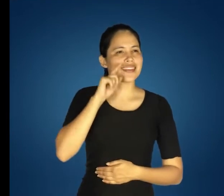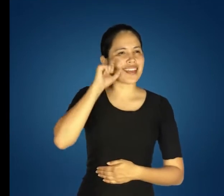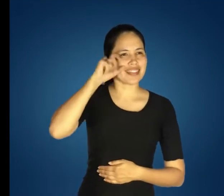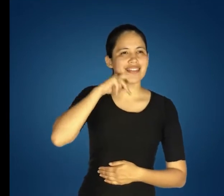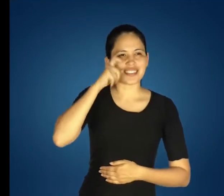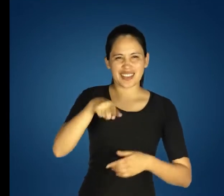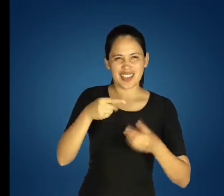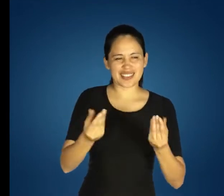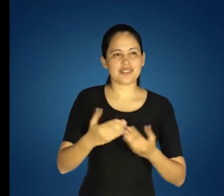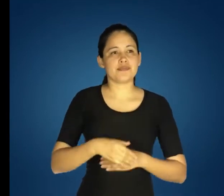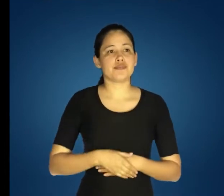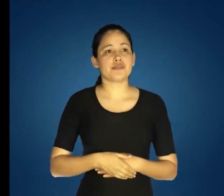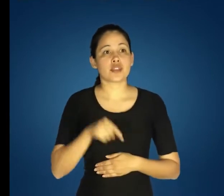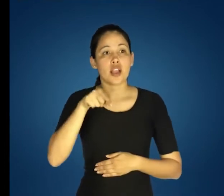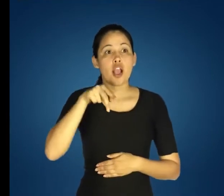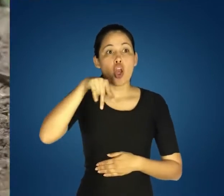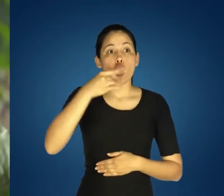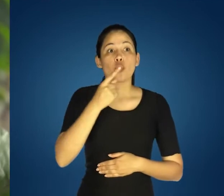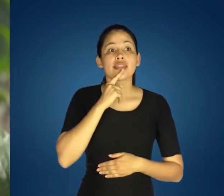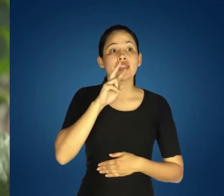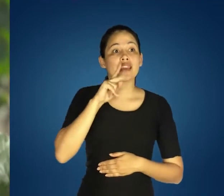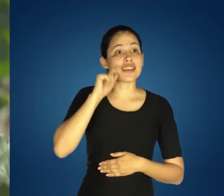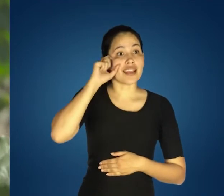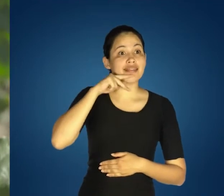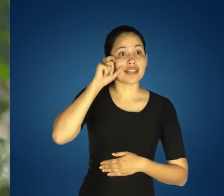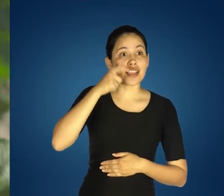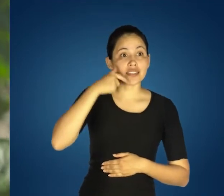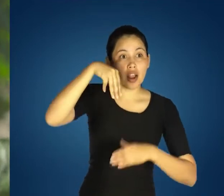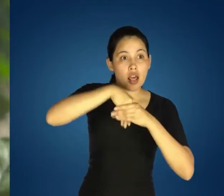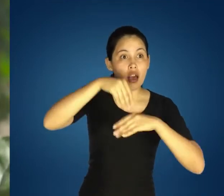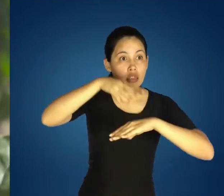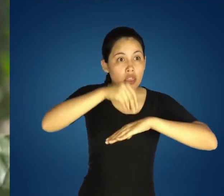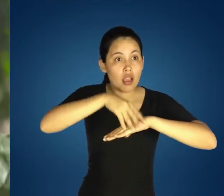material orgánico ¿Qué son los nutrientes?